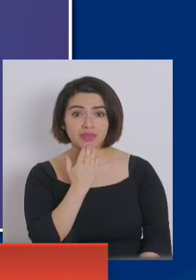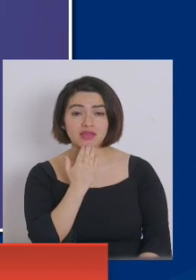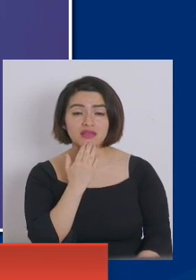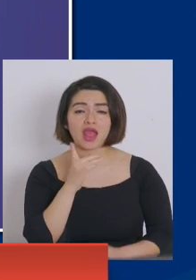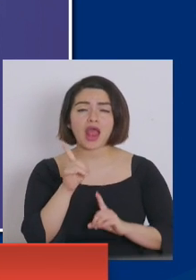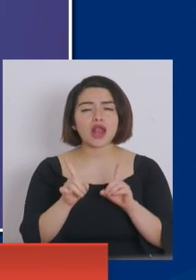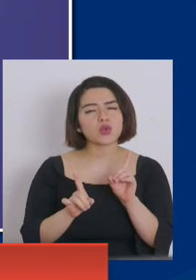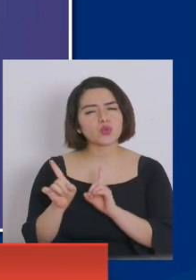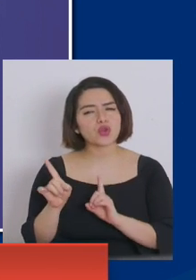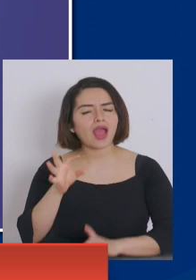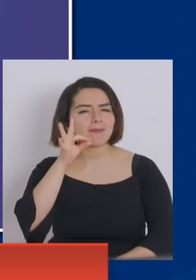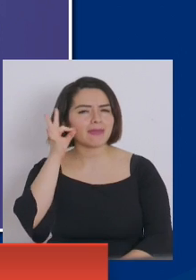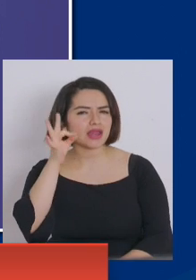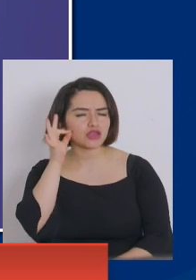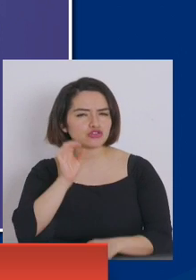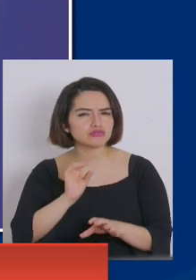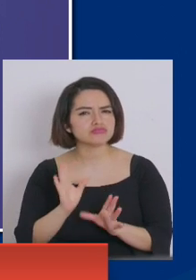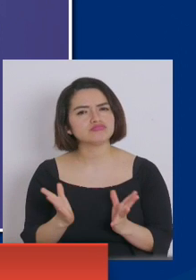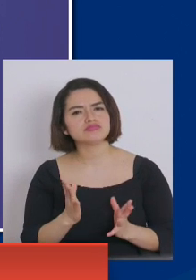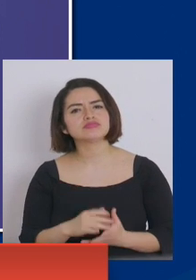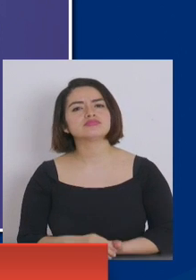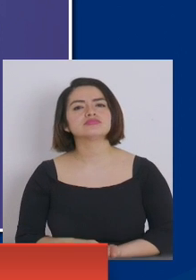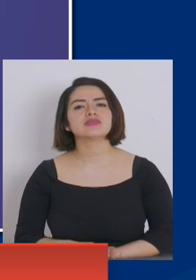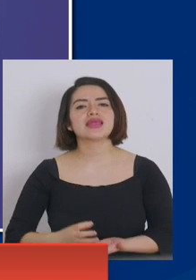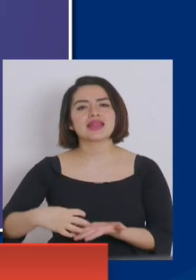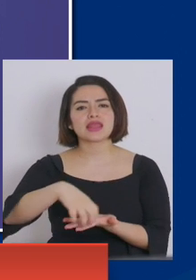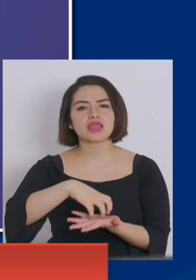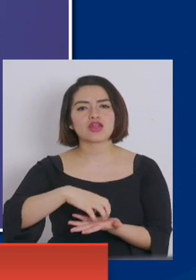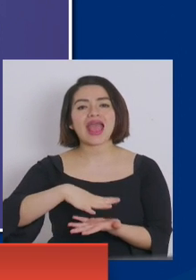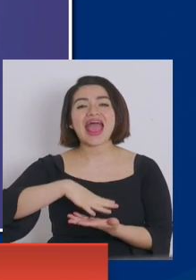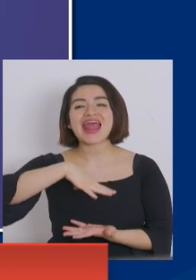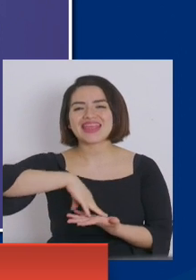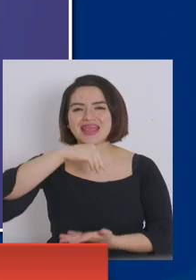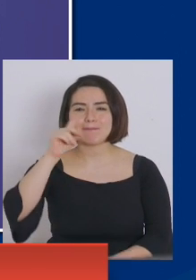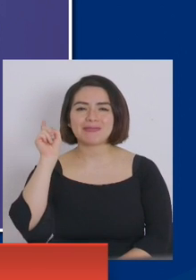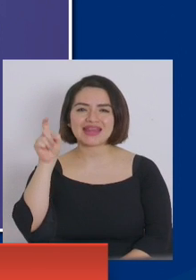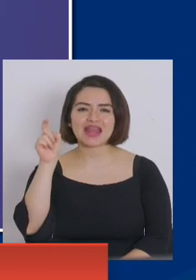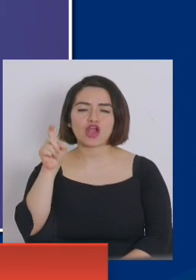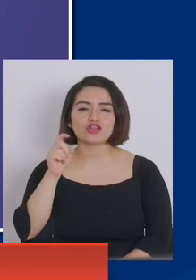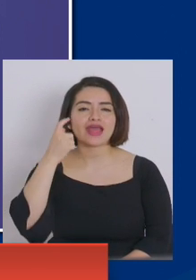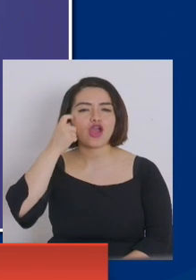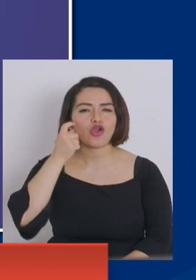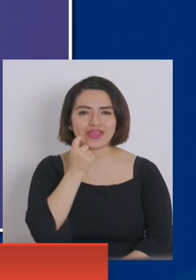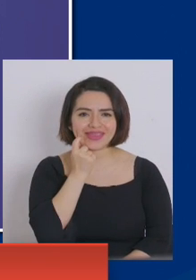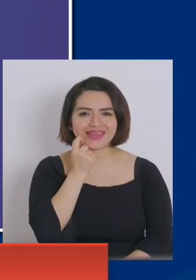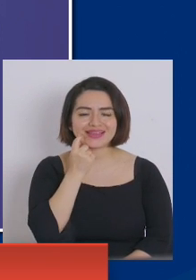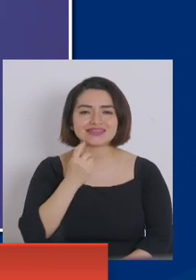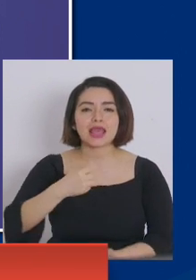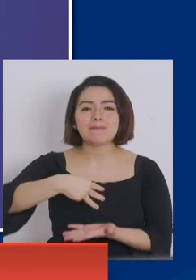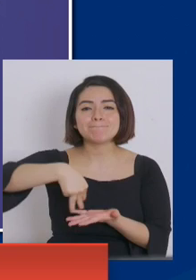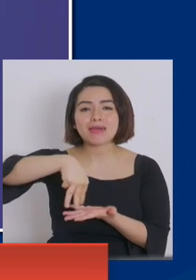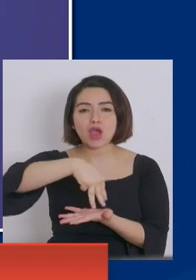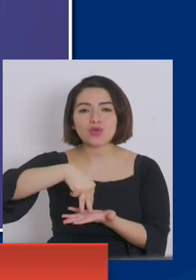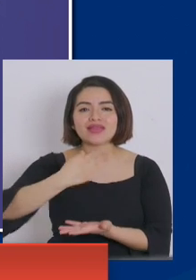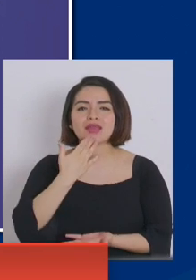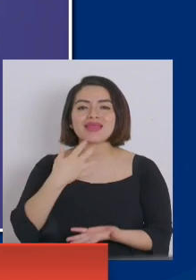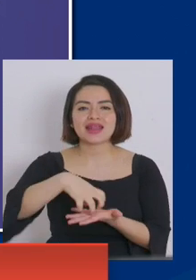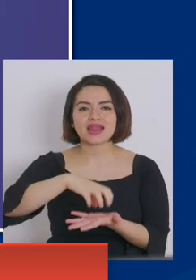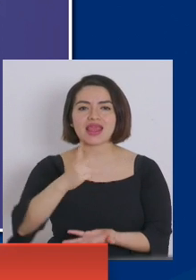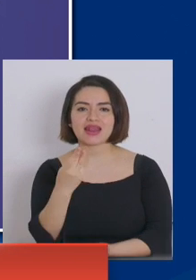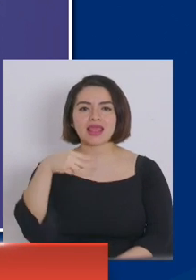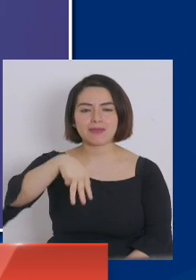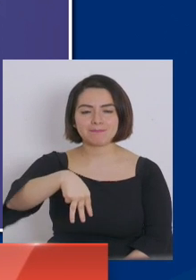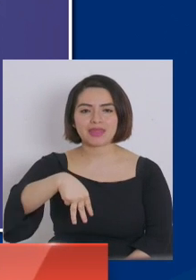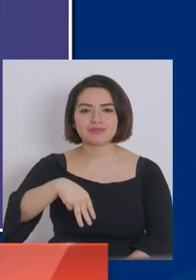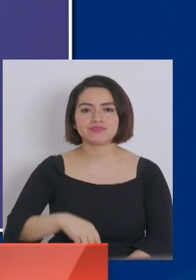algunas luces amarillas en las regiones de Arica y Parinacota, O'Higgins, Maule y la región metropolitana,